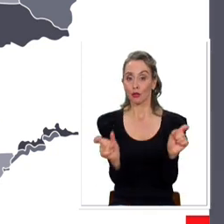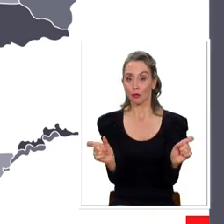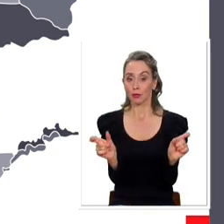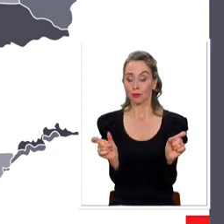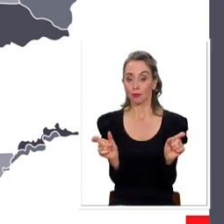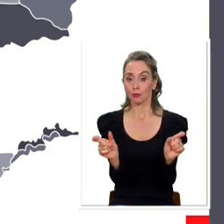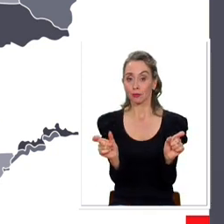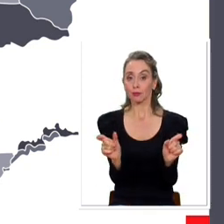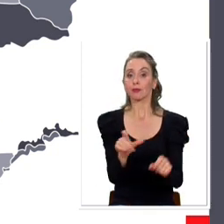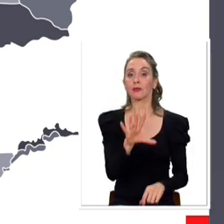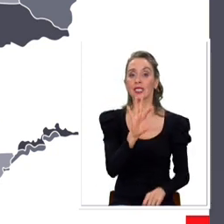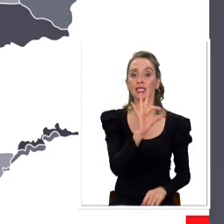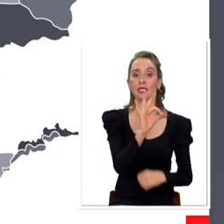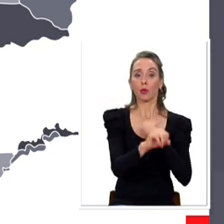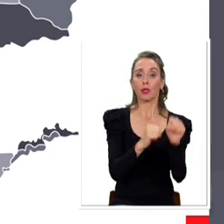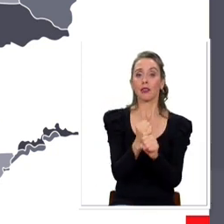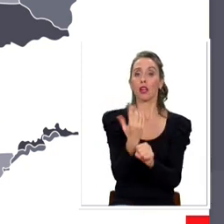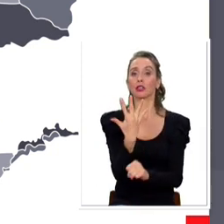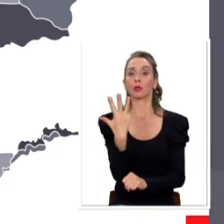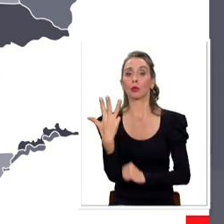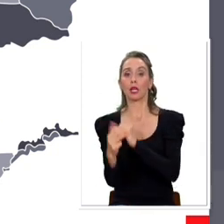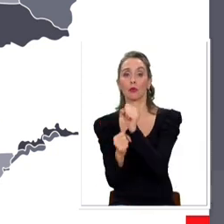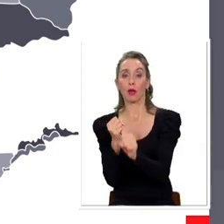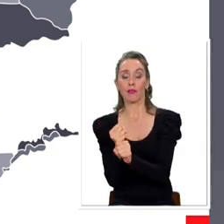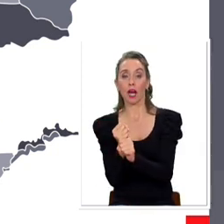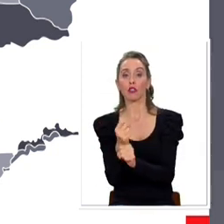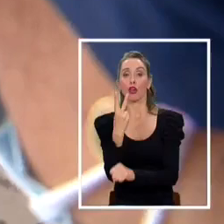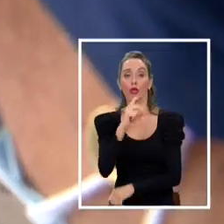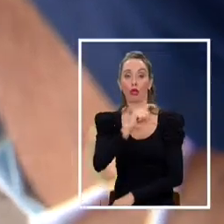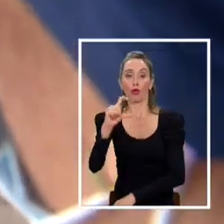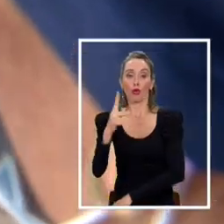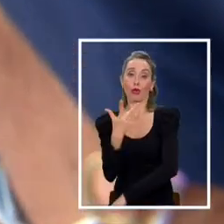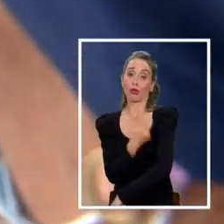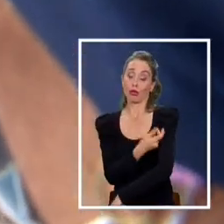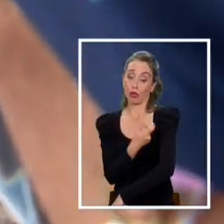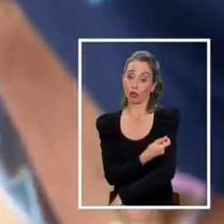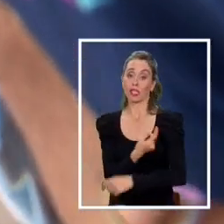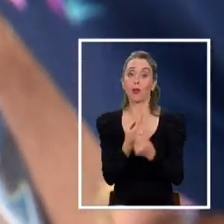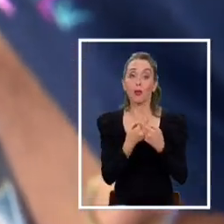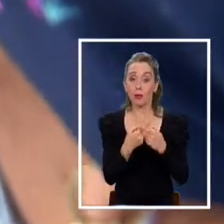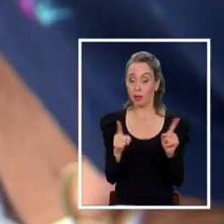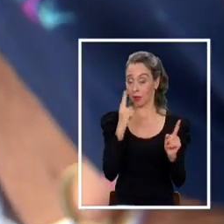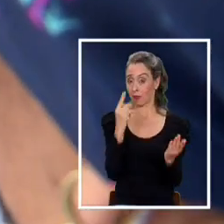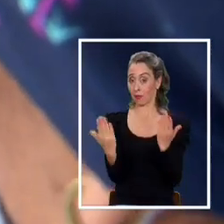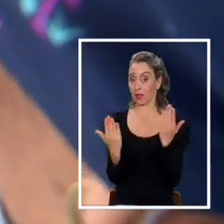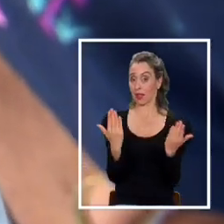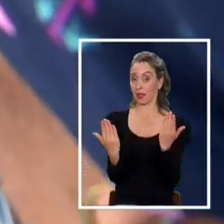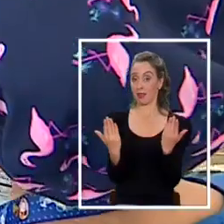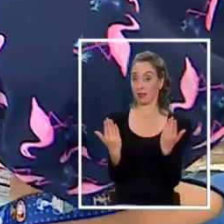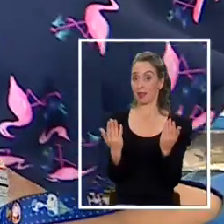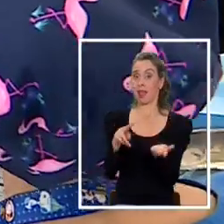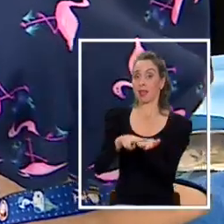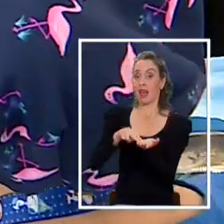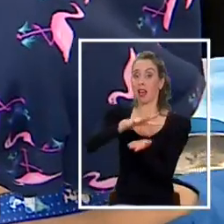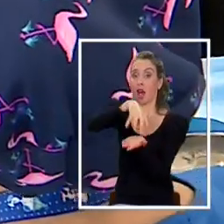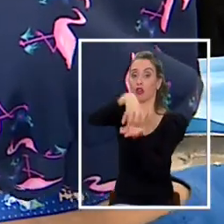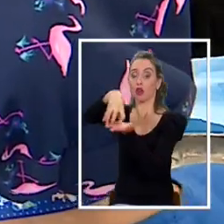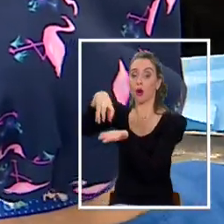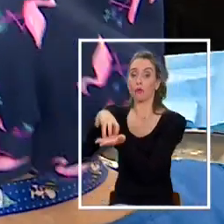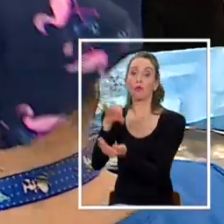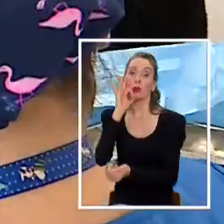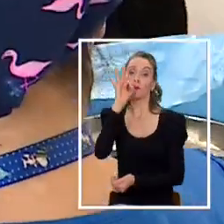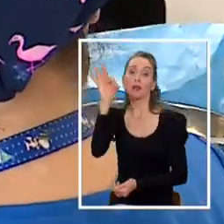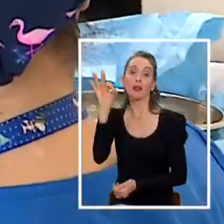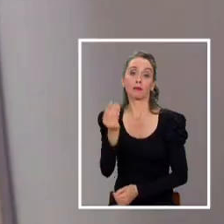población entre 50 y 59 años con dos dosis. Un panorama que dista nuevamente con la realidad de las comunas de más